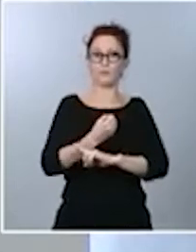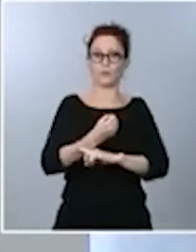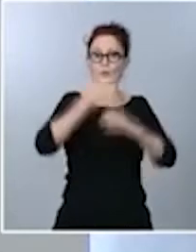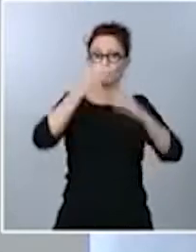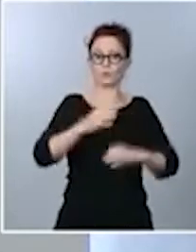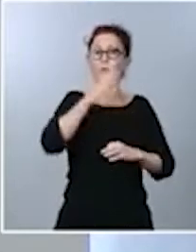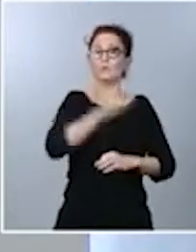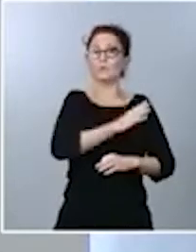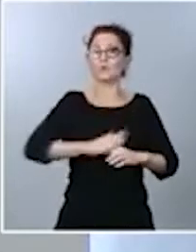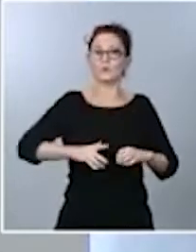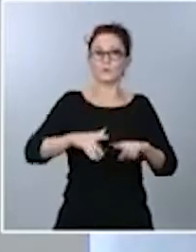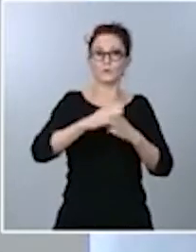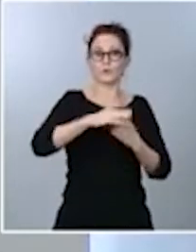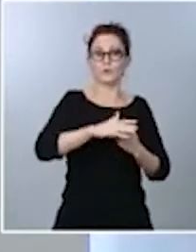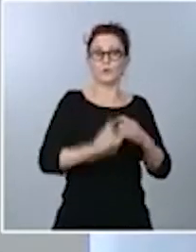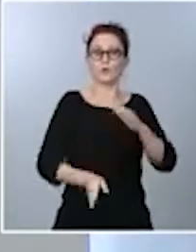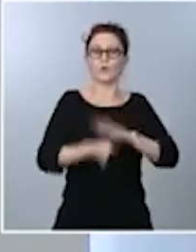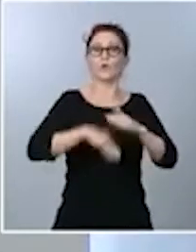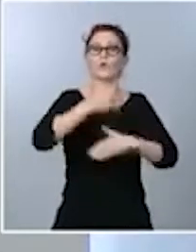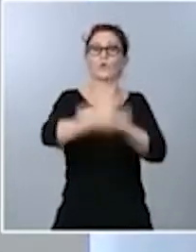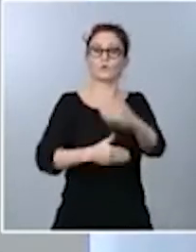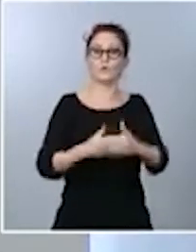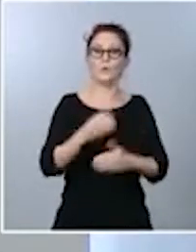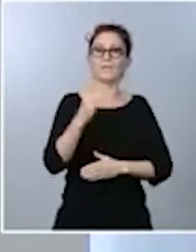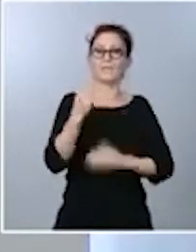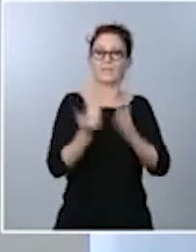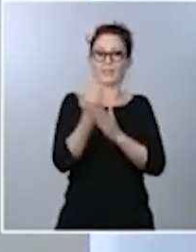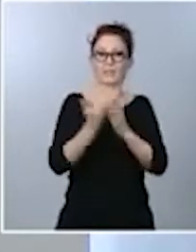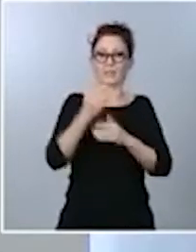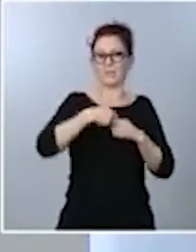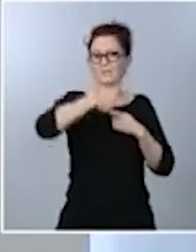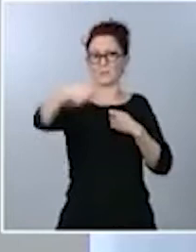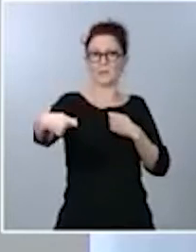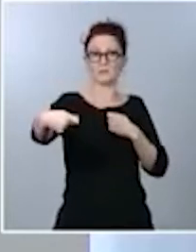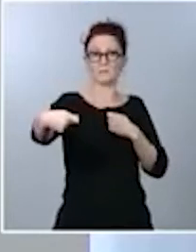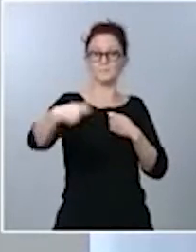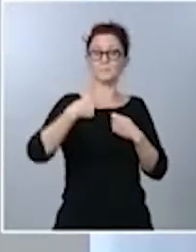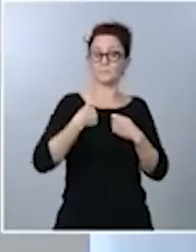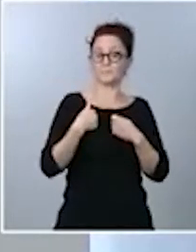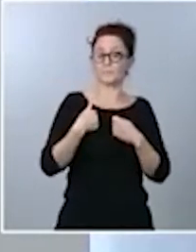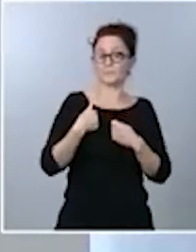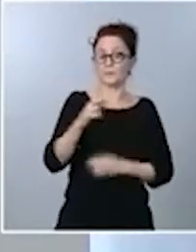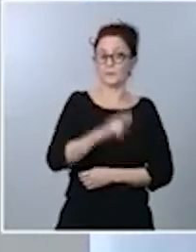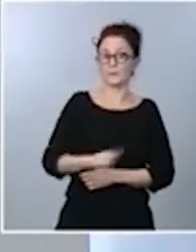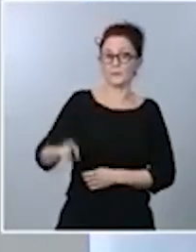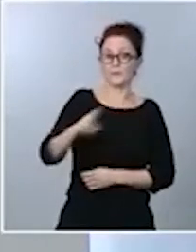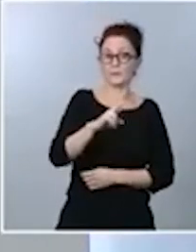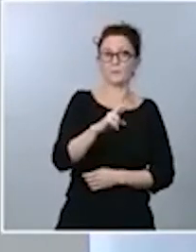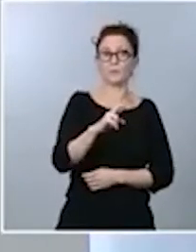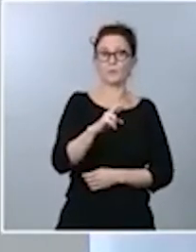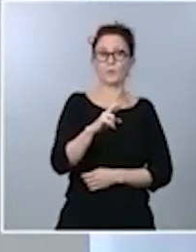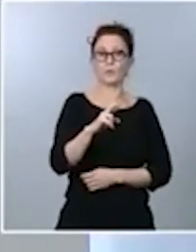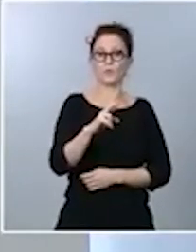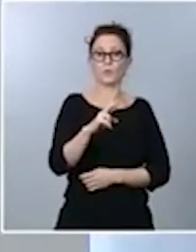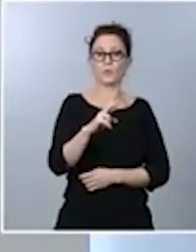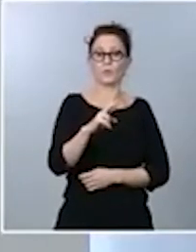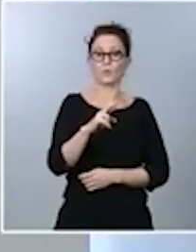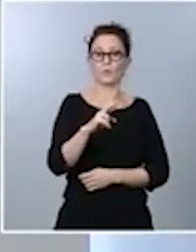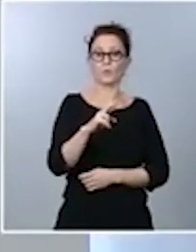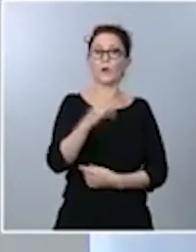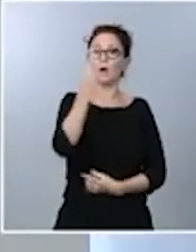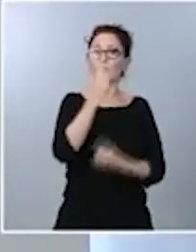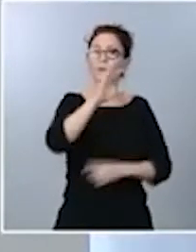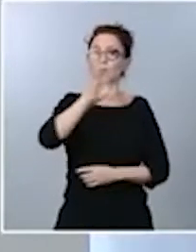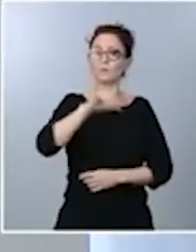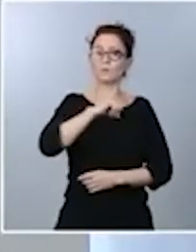más allá de 15 días. Yo creo que también constato aquí una evolución en los planteamientos de algunas comunidades autónomas,